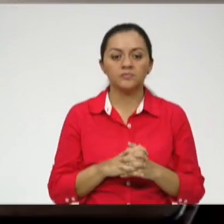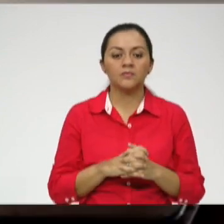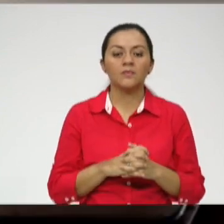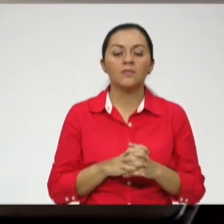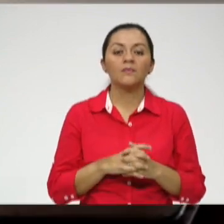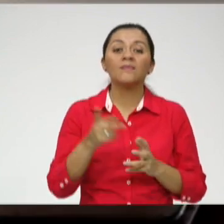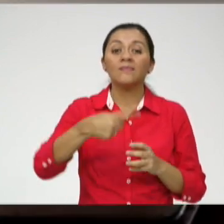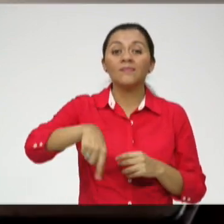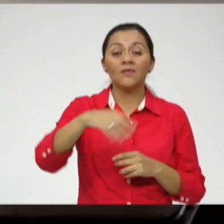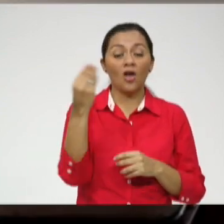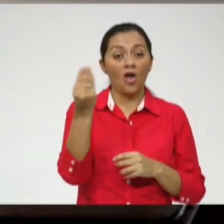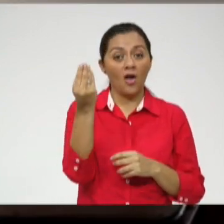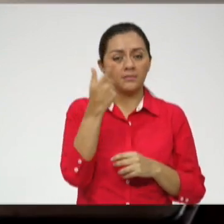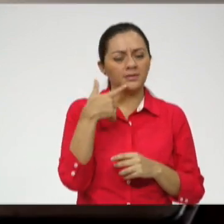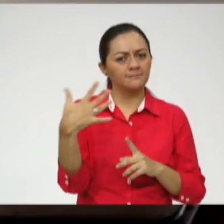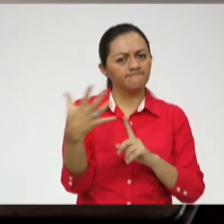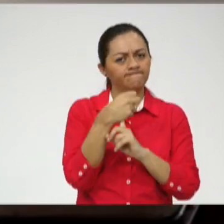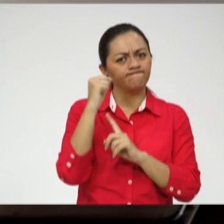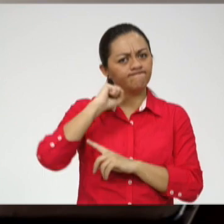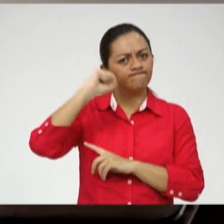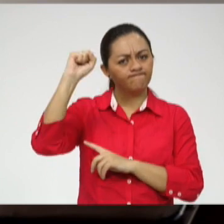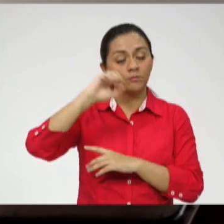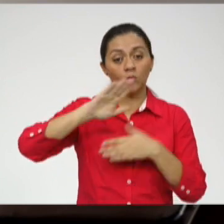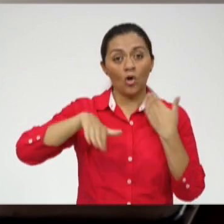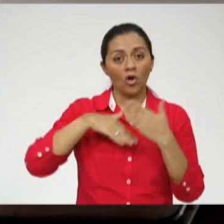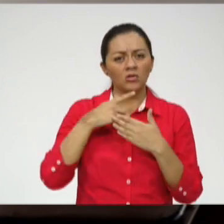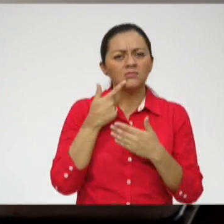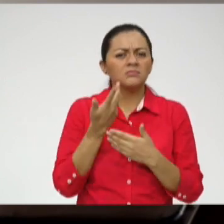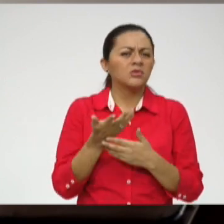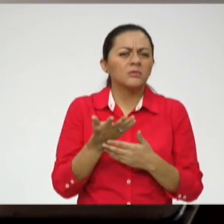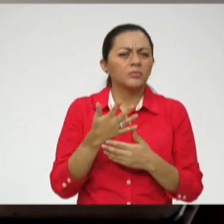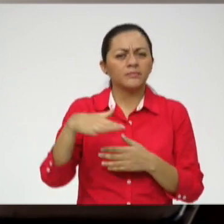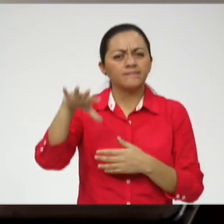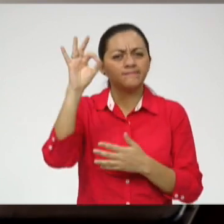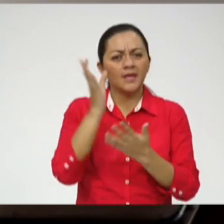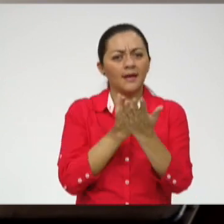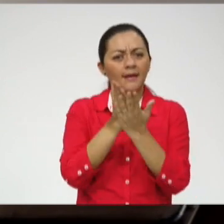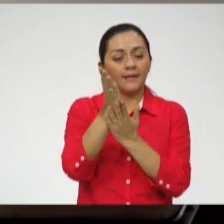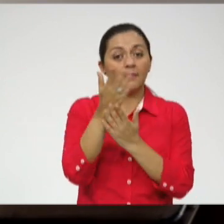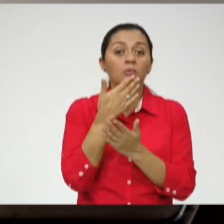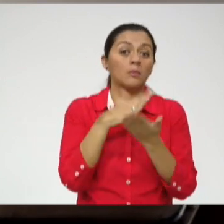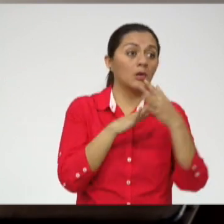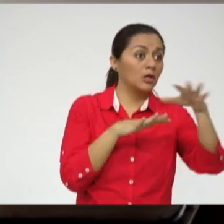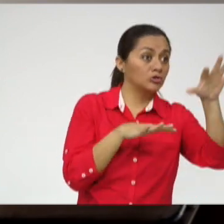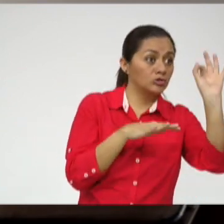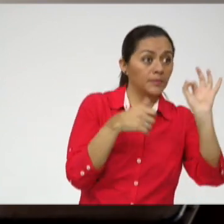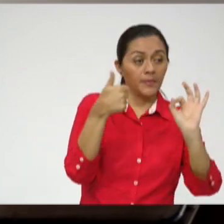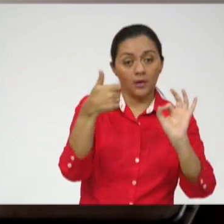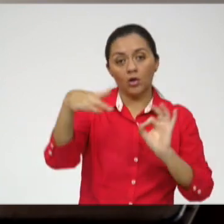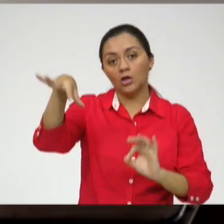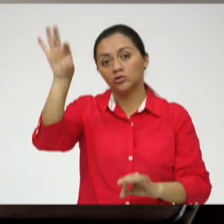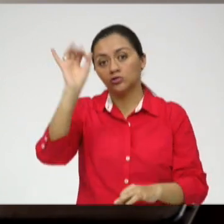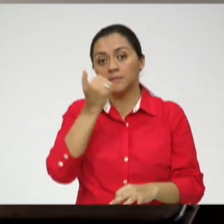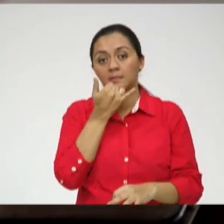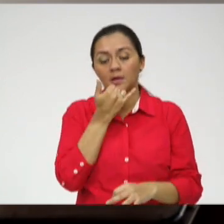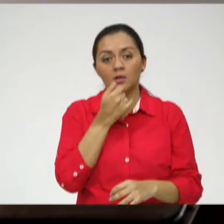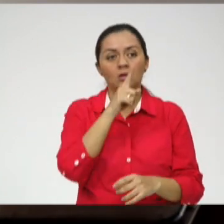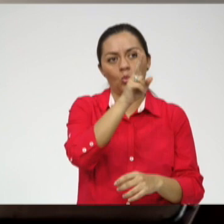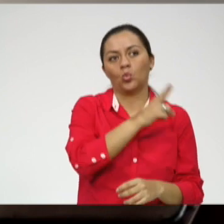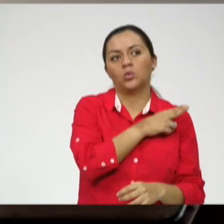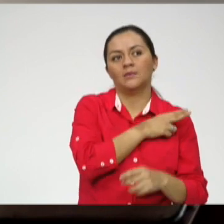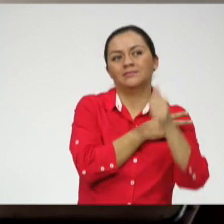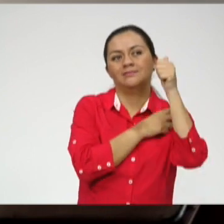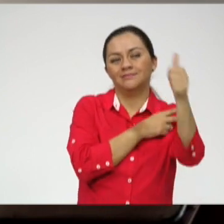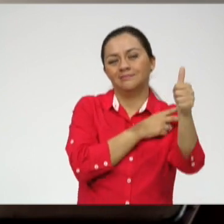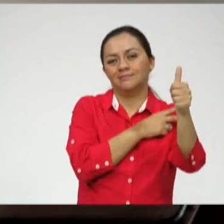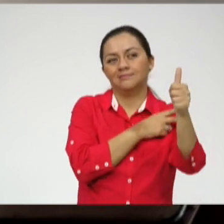piensan que su éxito depende de qué carrera escojo. Si escojo bien la carrera o si voy a tal o cual universidad, entonces